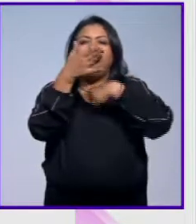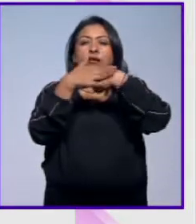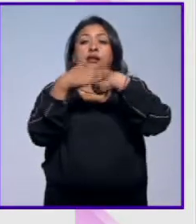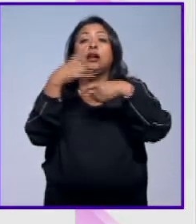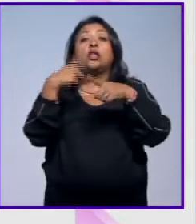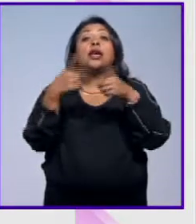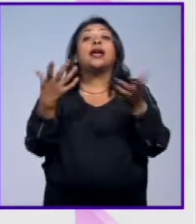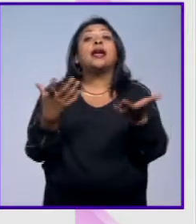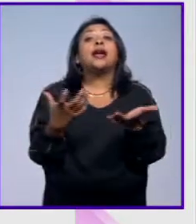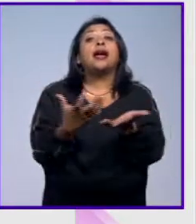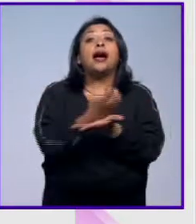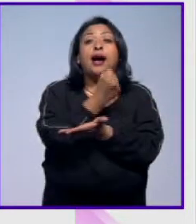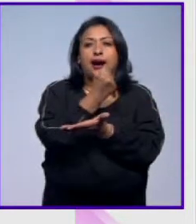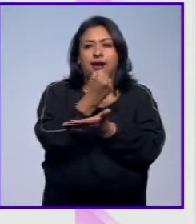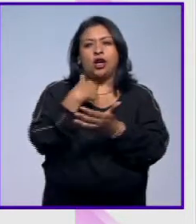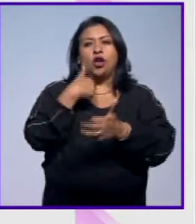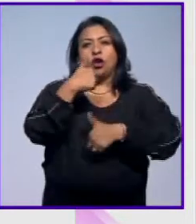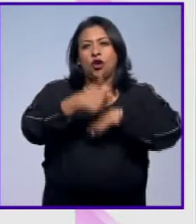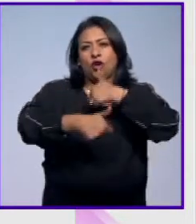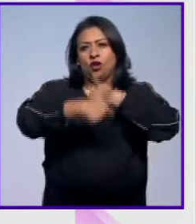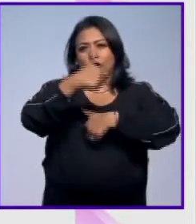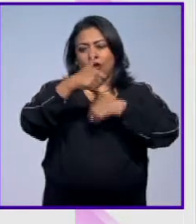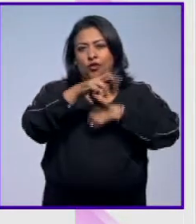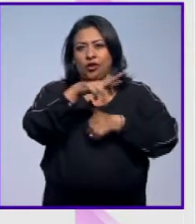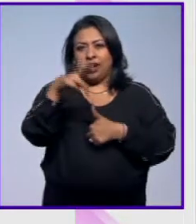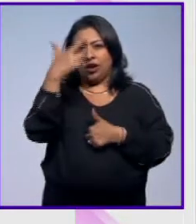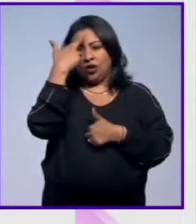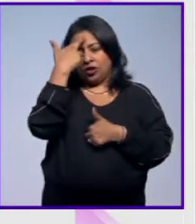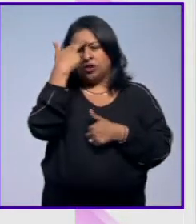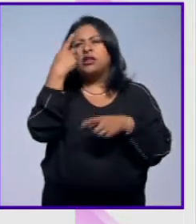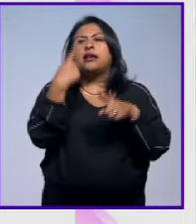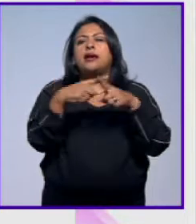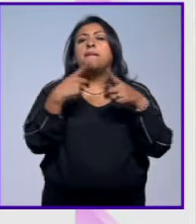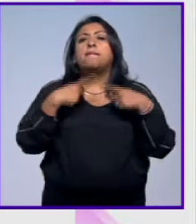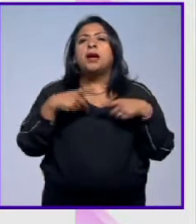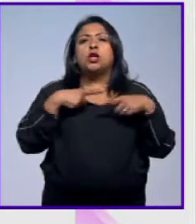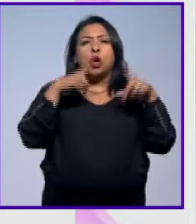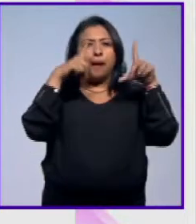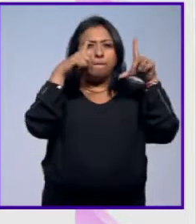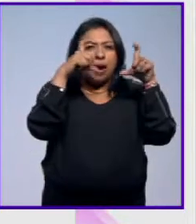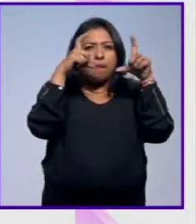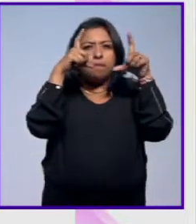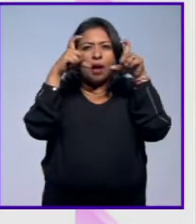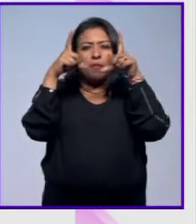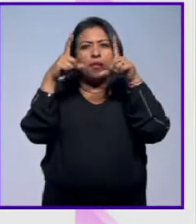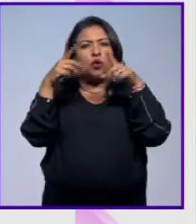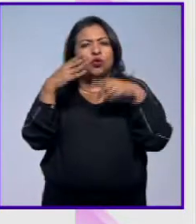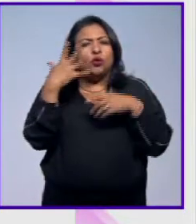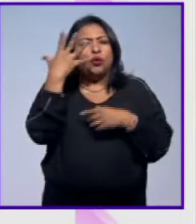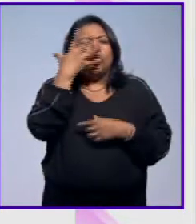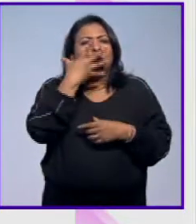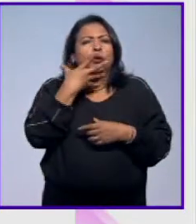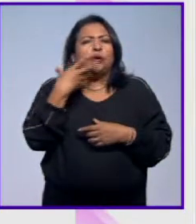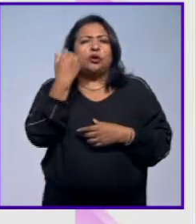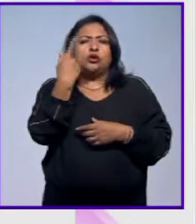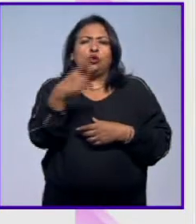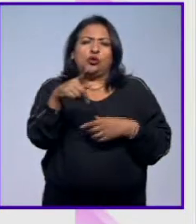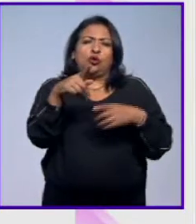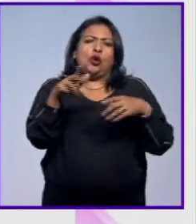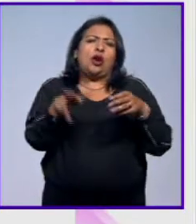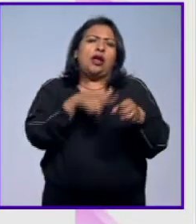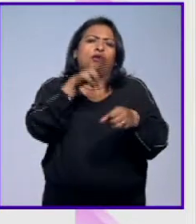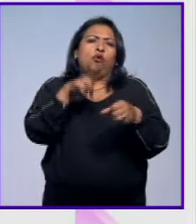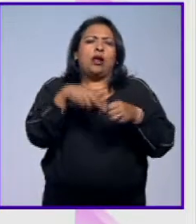ganadores del concurso que reconoce a quienes se capturan en imágenes la riqueza natural de México,